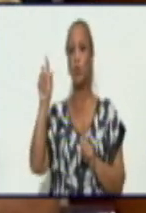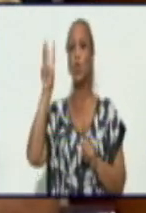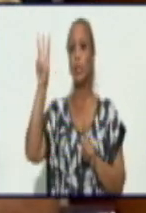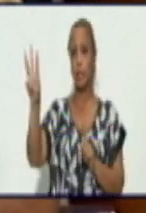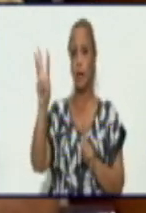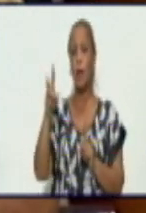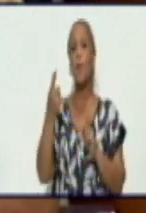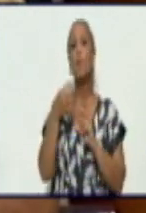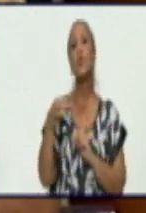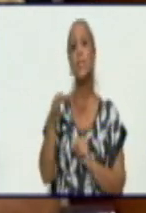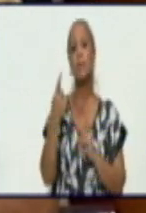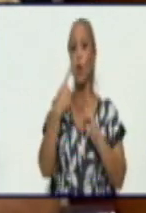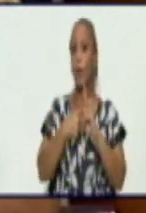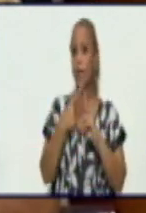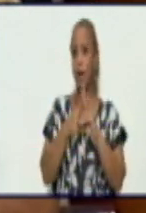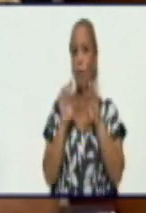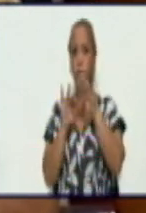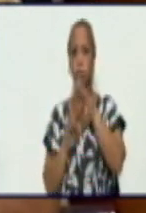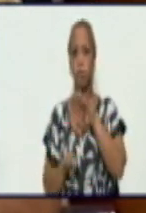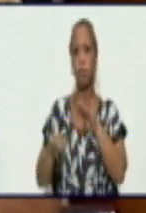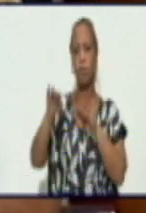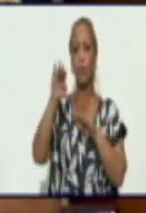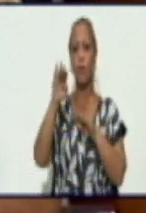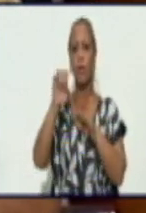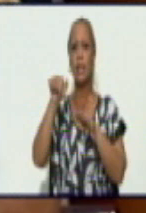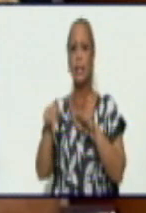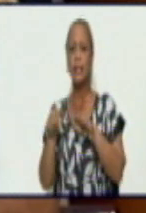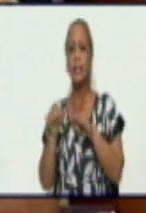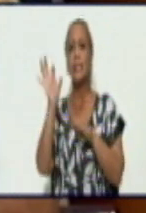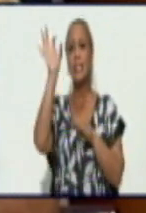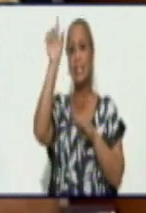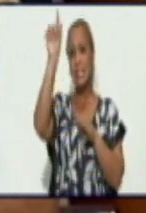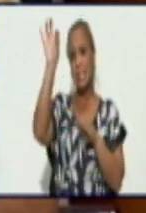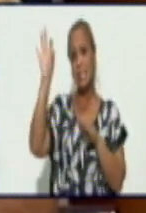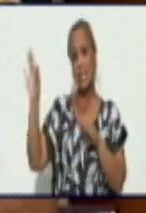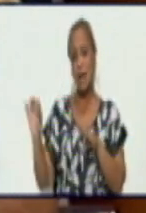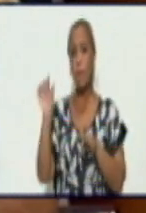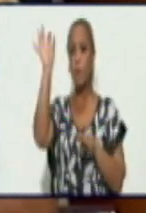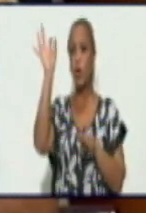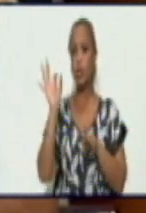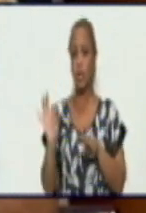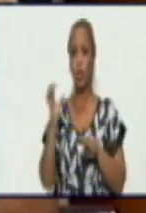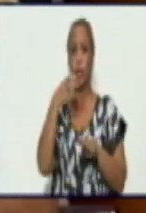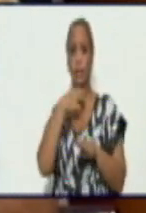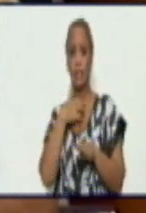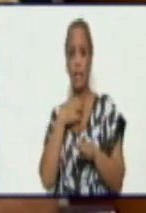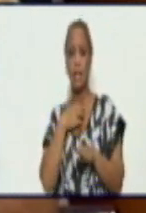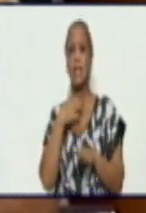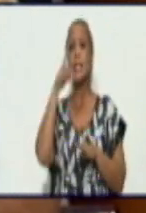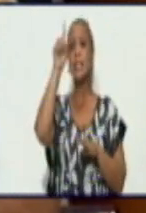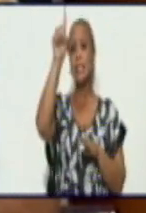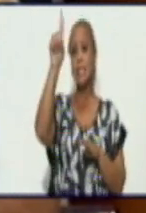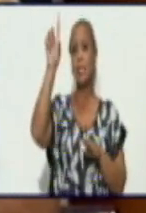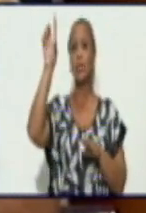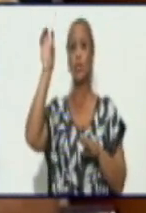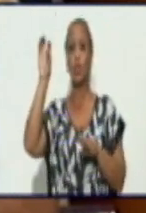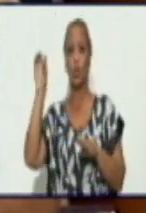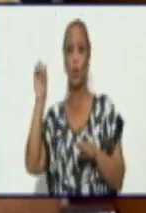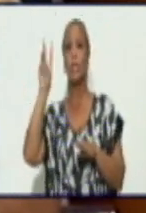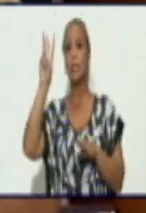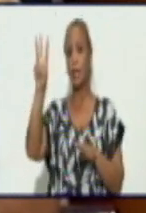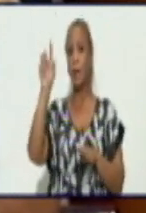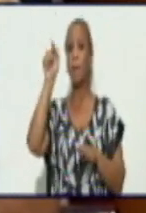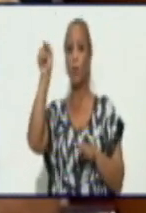municipio Bayamo que supera ya en estos días el 100%. Y tiene una tasa de 103.8 con